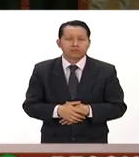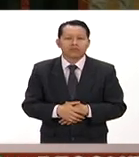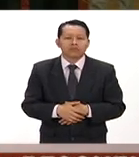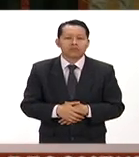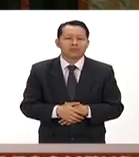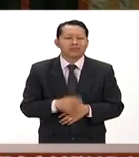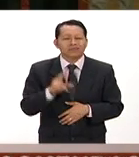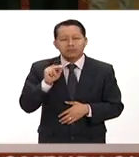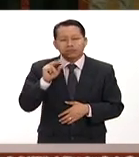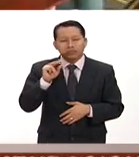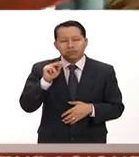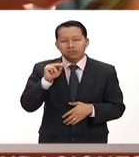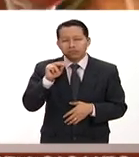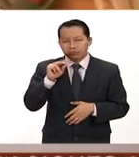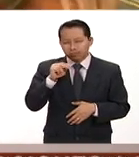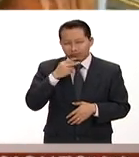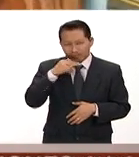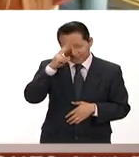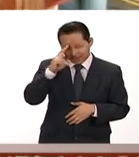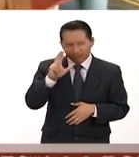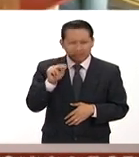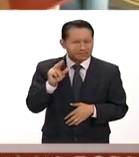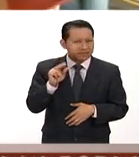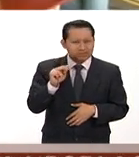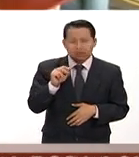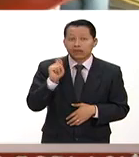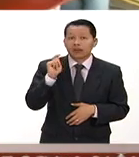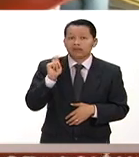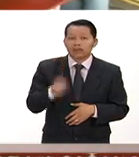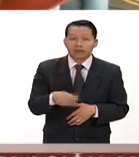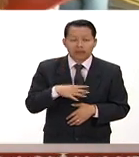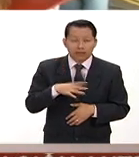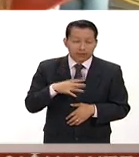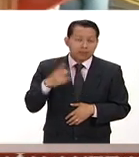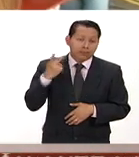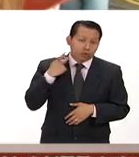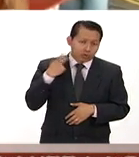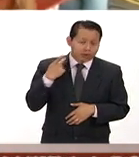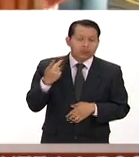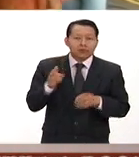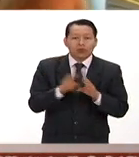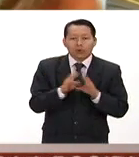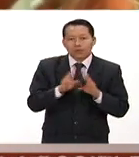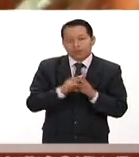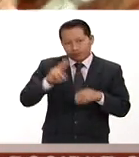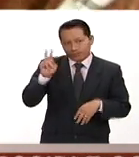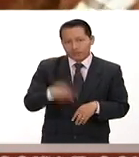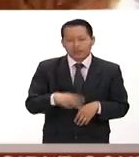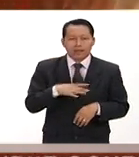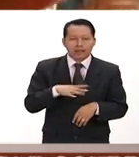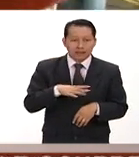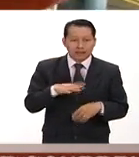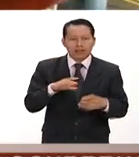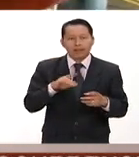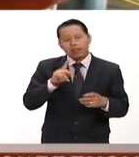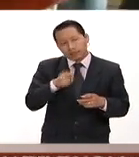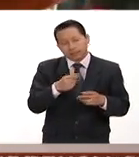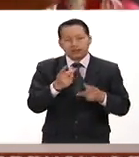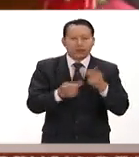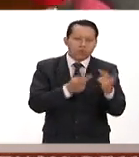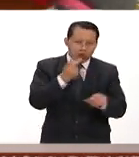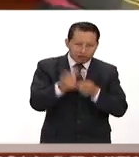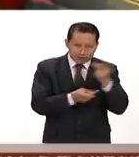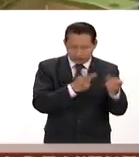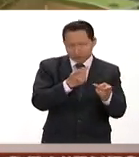no no creo que sea tan irracional yo creo que las realidades políticas tienen son realidades una cosa son las encuestas